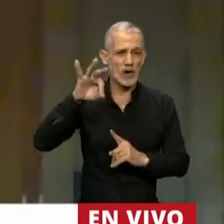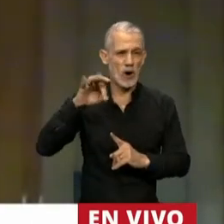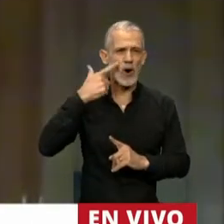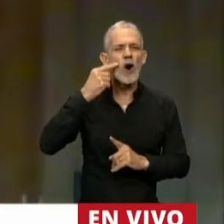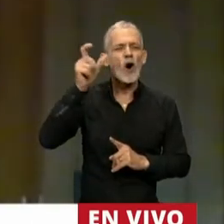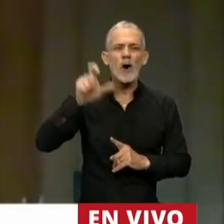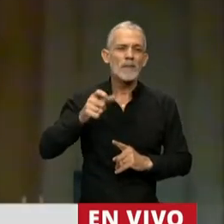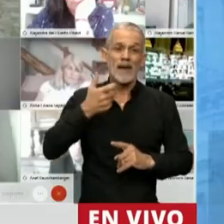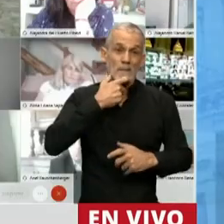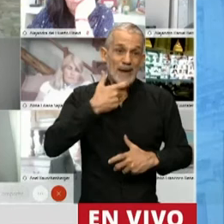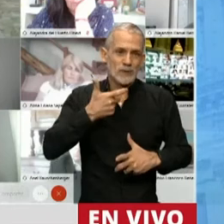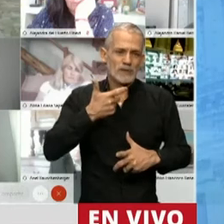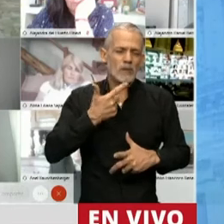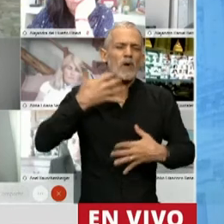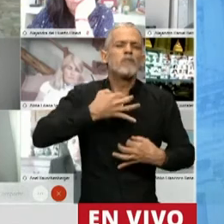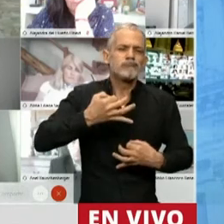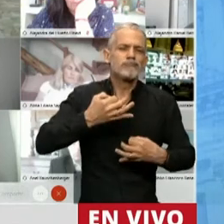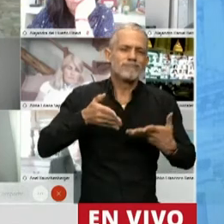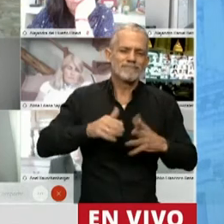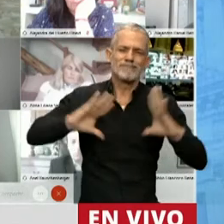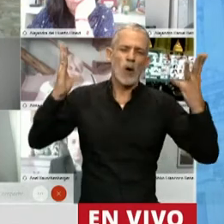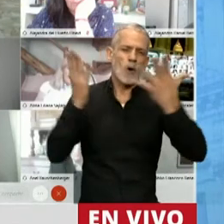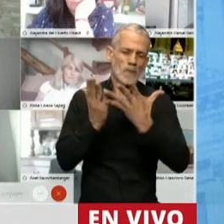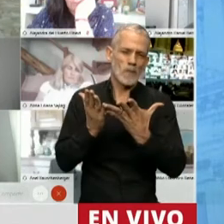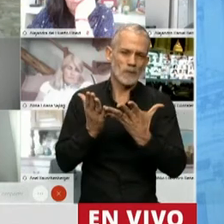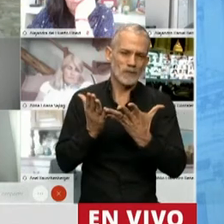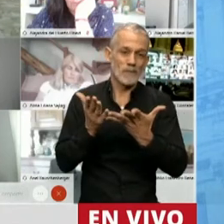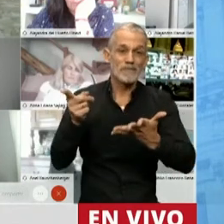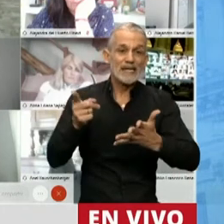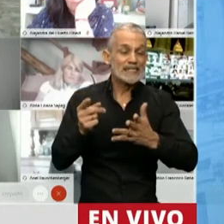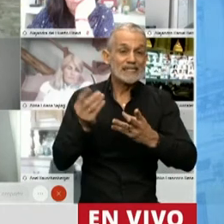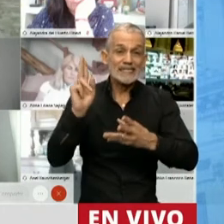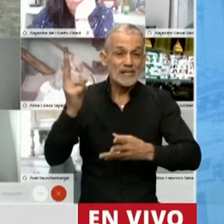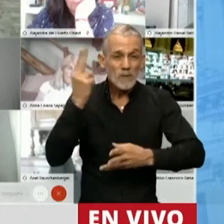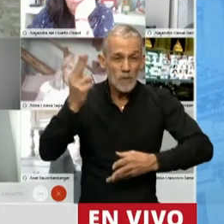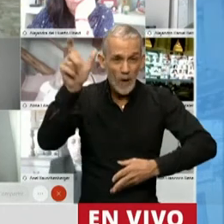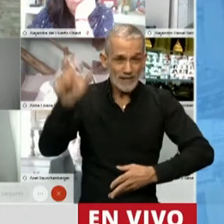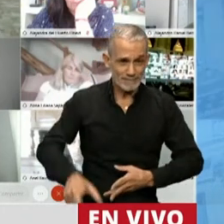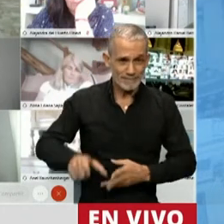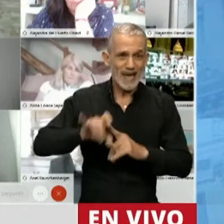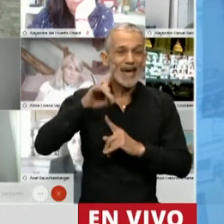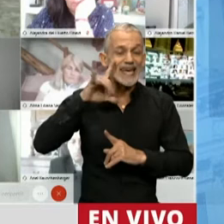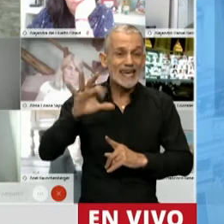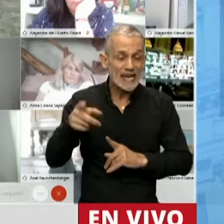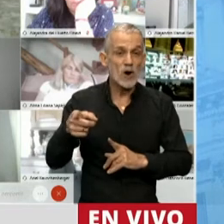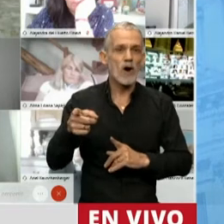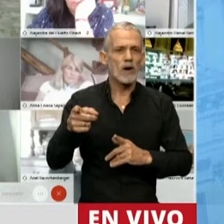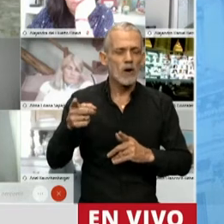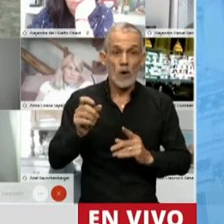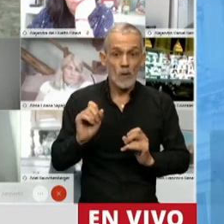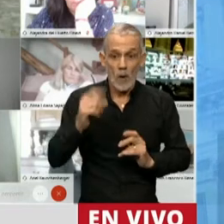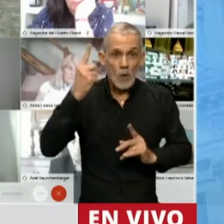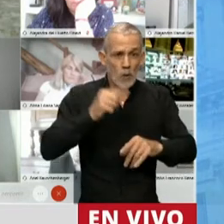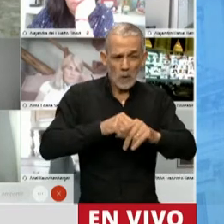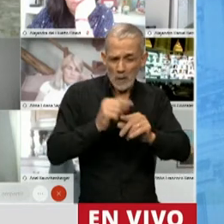mendocino más universal. La verdad que la partida de Quino logró, aunque sea por